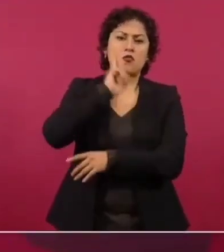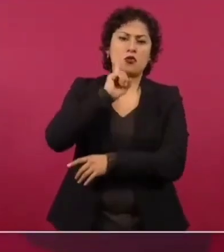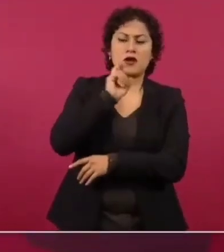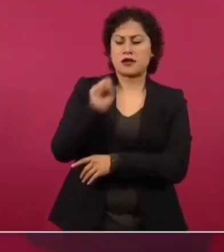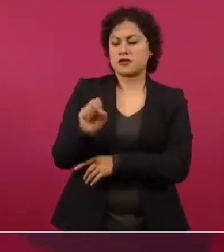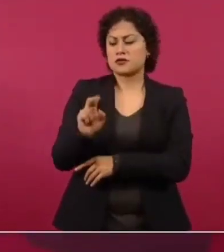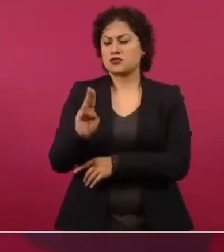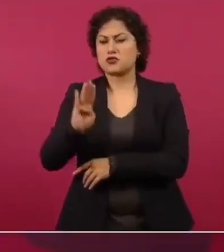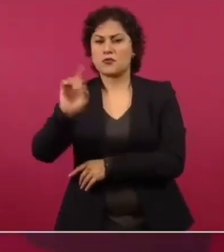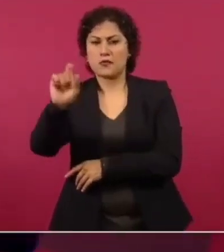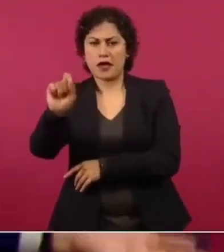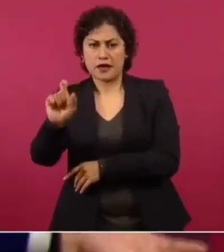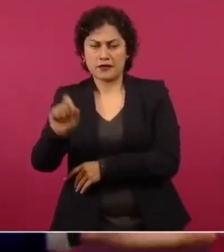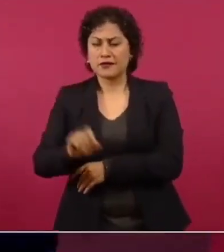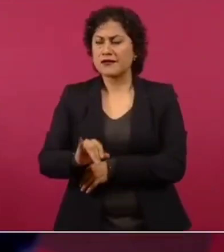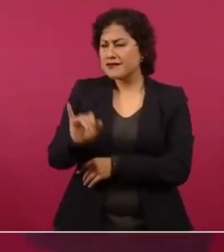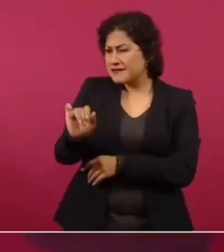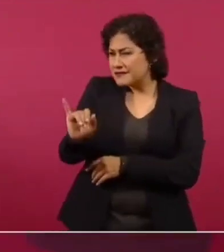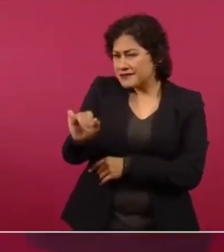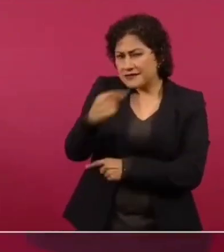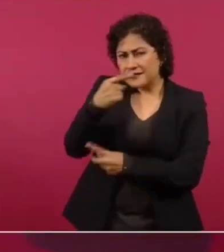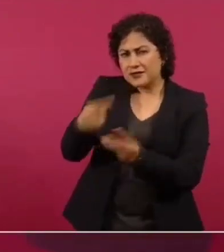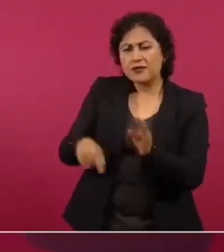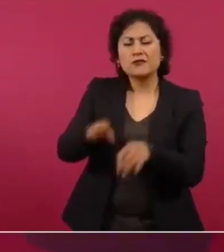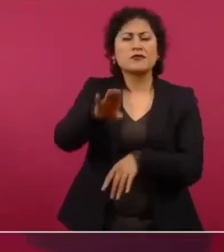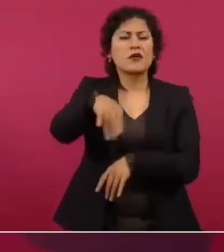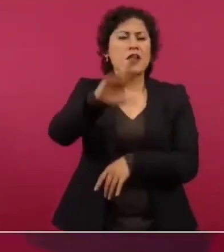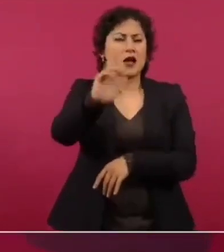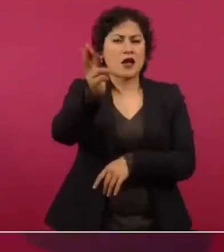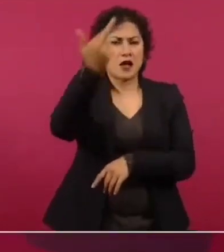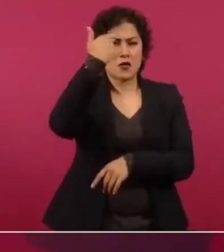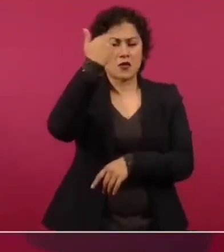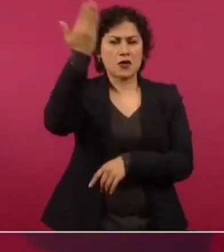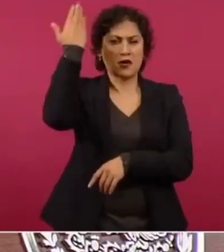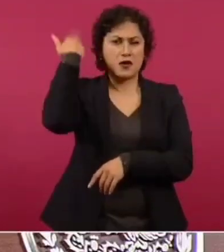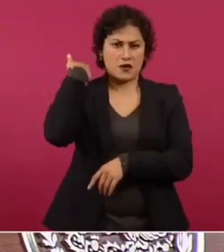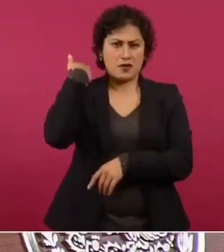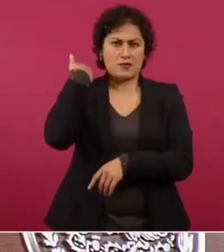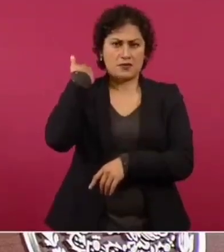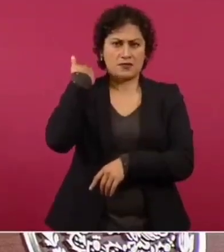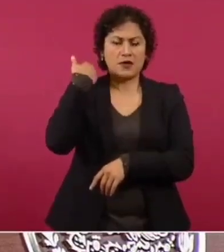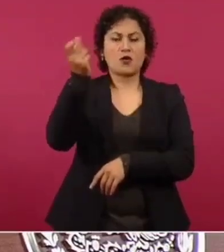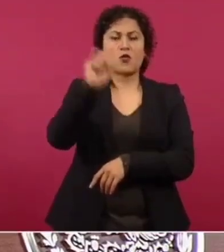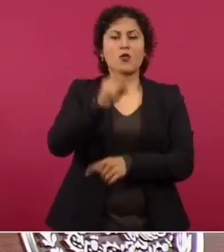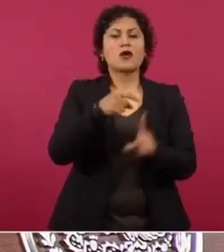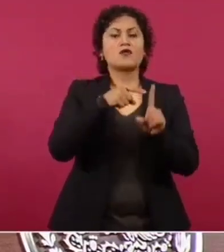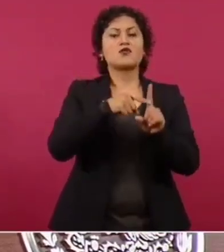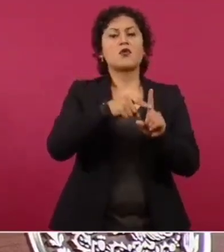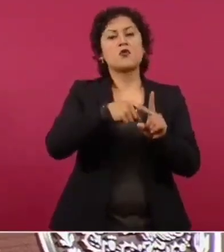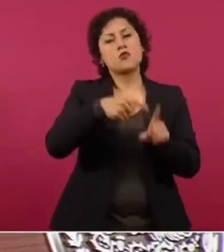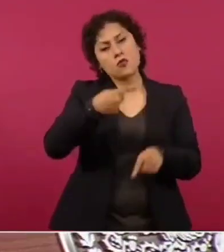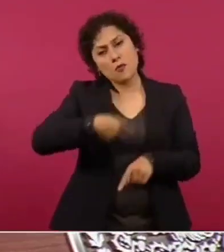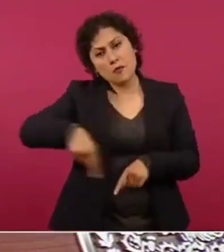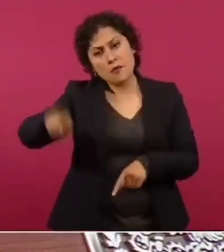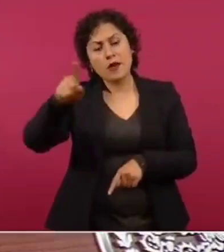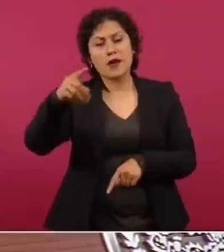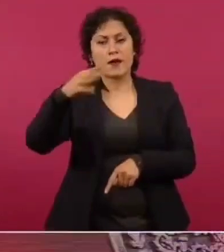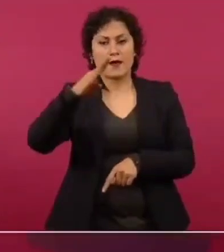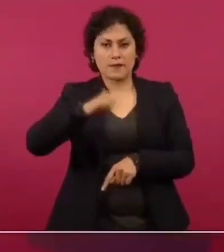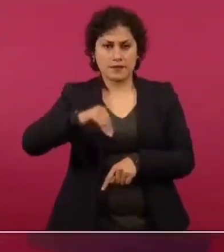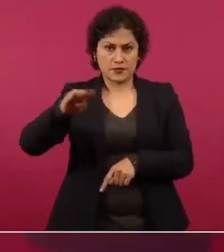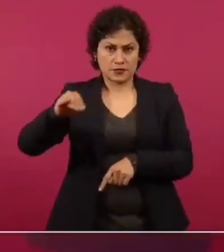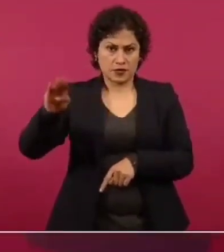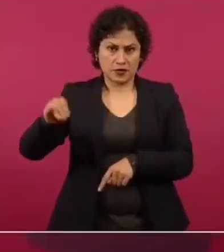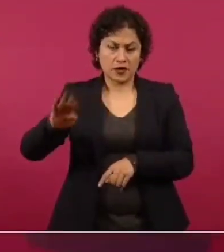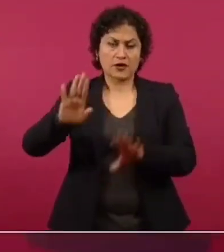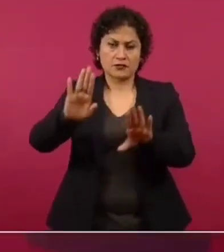de que la vez pasada al que mandaron a Michoacán, me refiero al